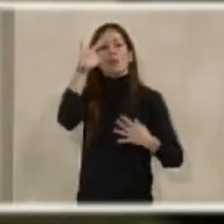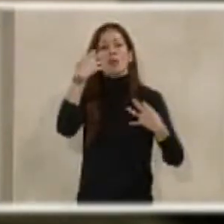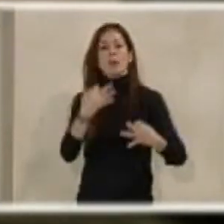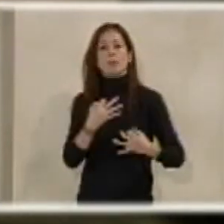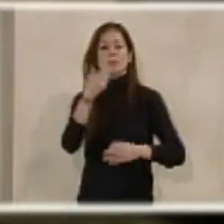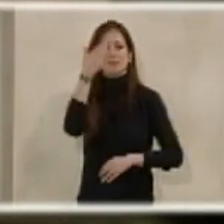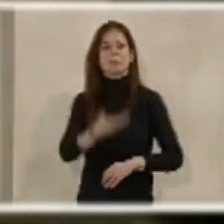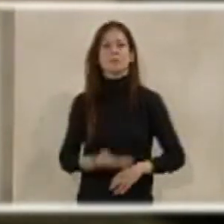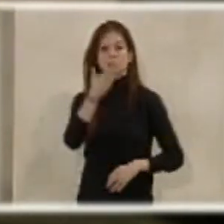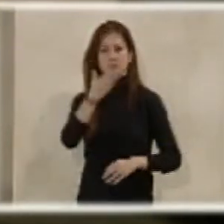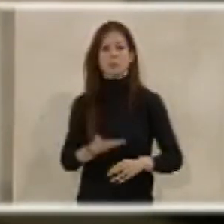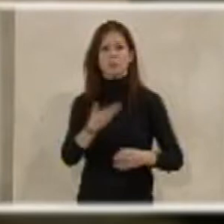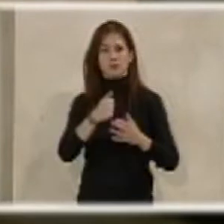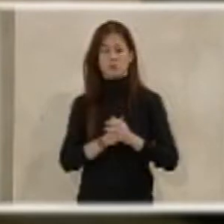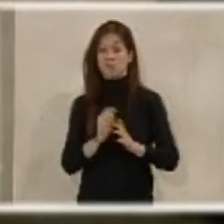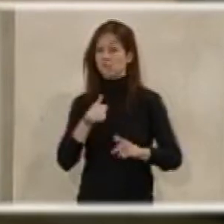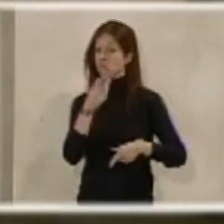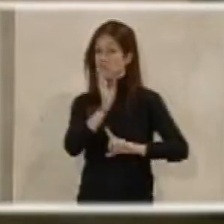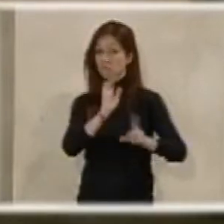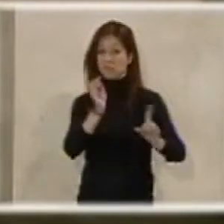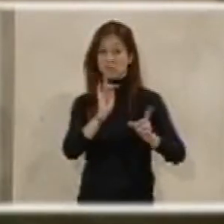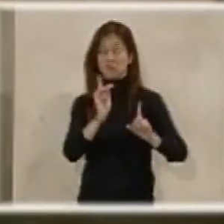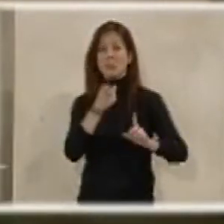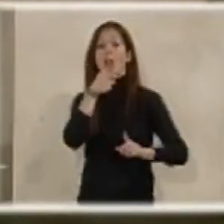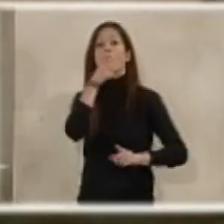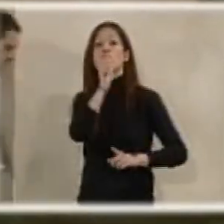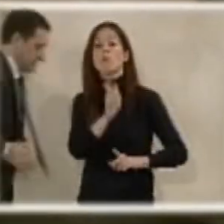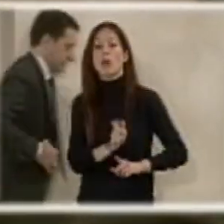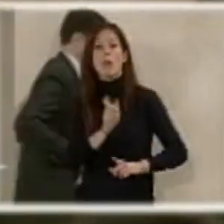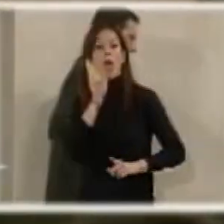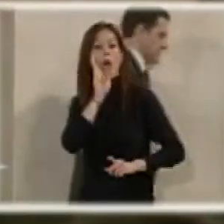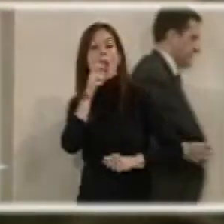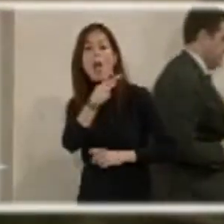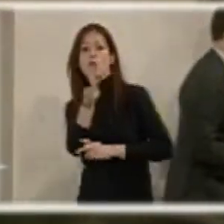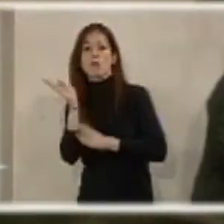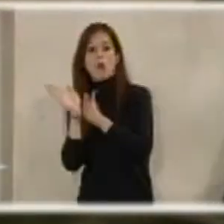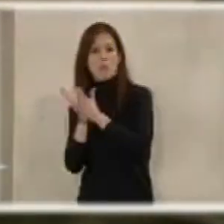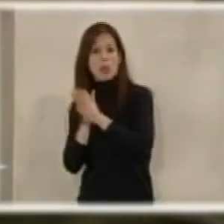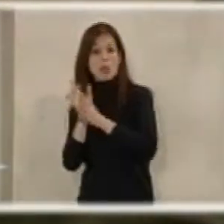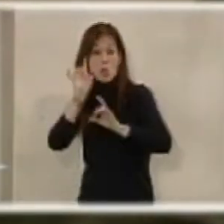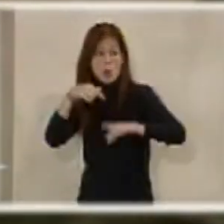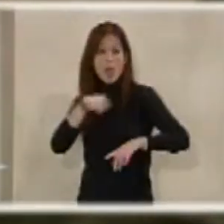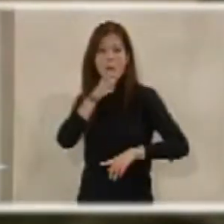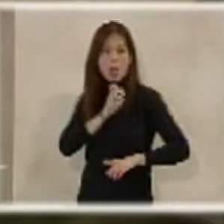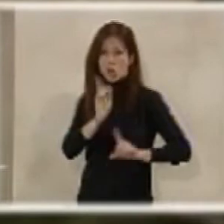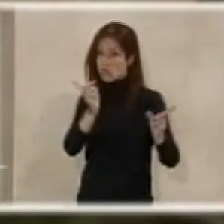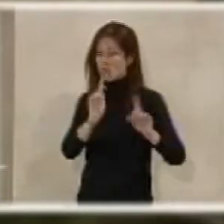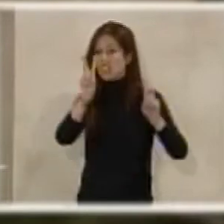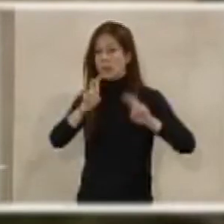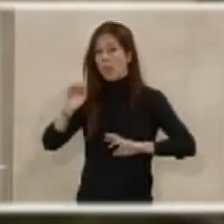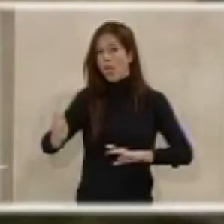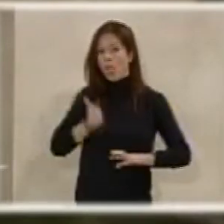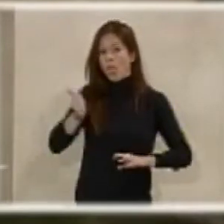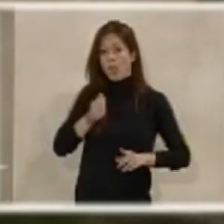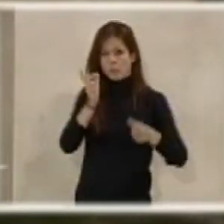es importante. Yo no voy a utilizar la terminología que utilizan algunos de mis compañeros de temas de oportunismo